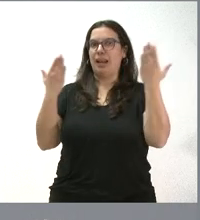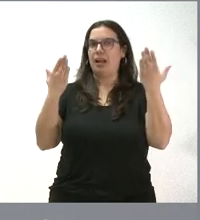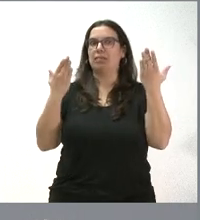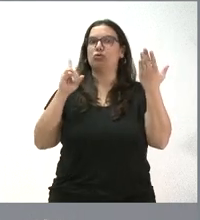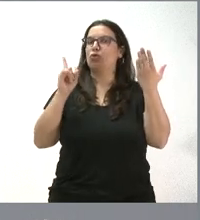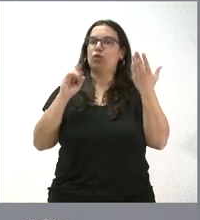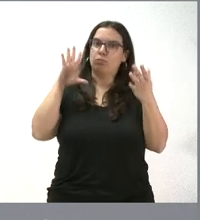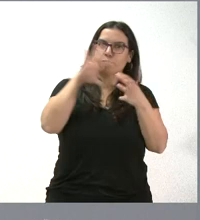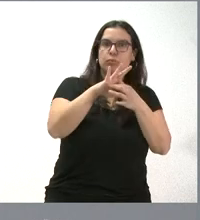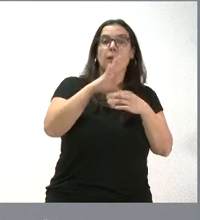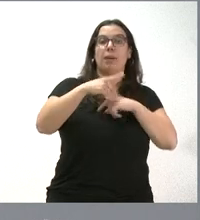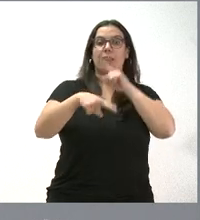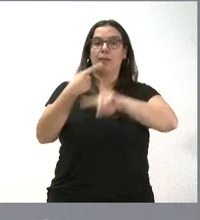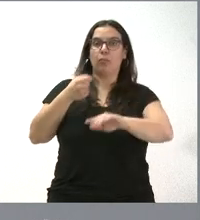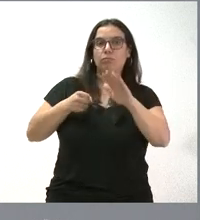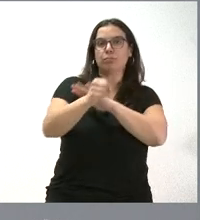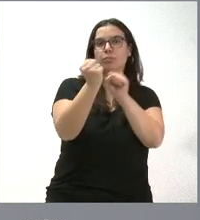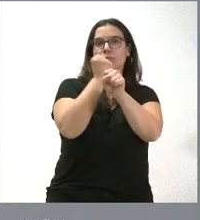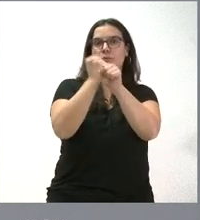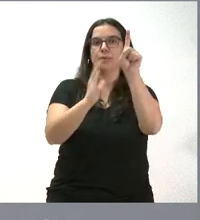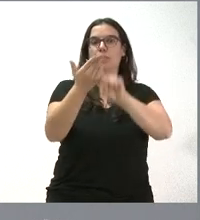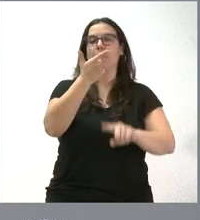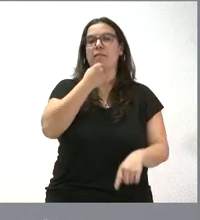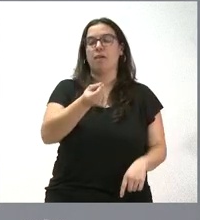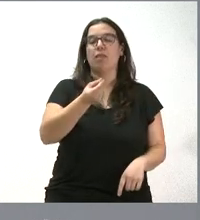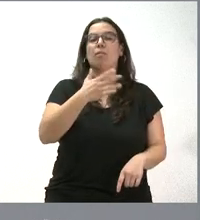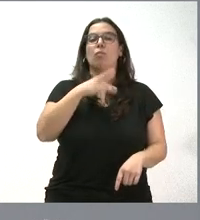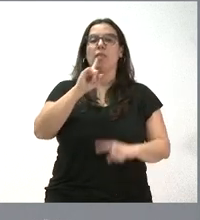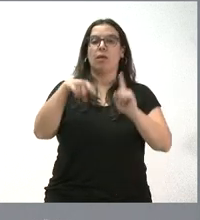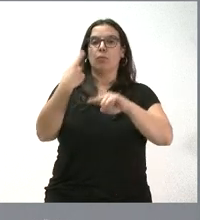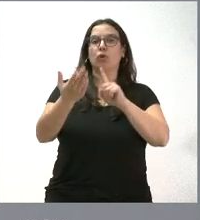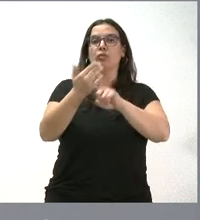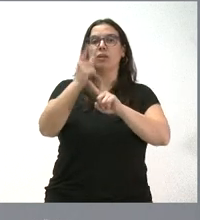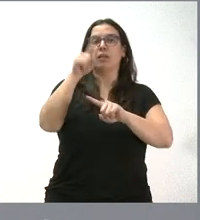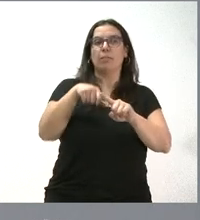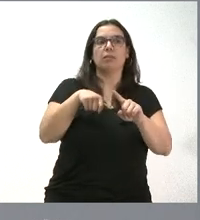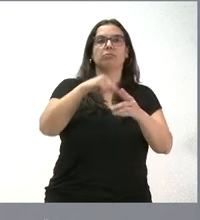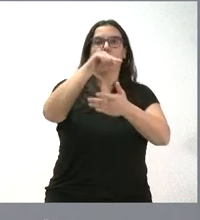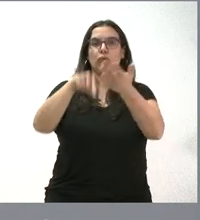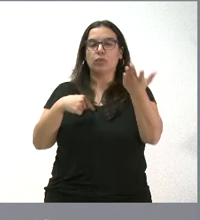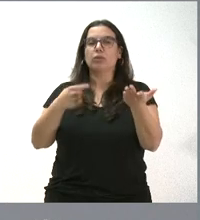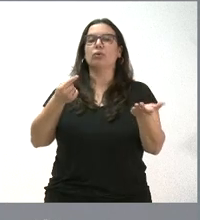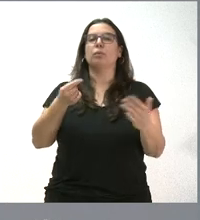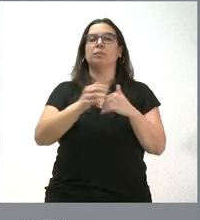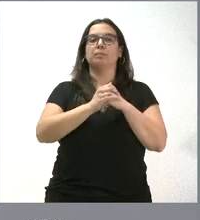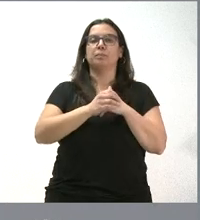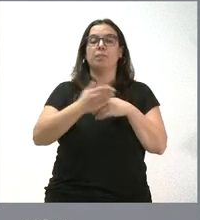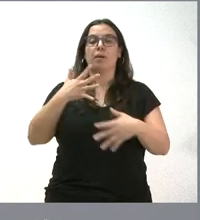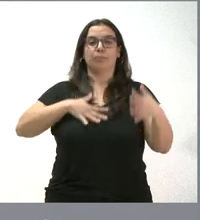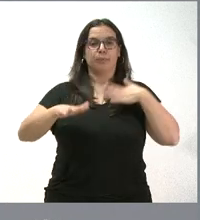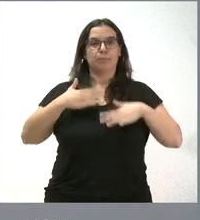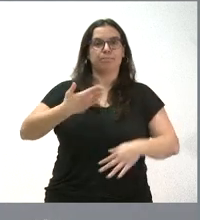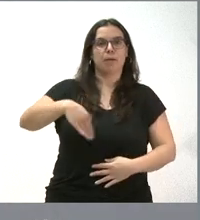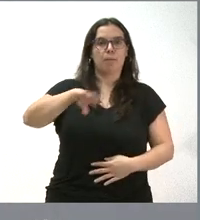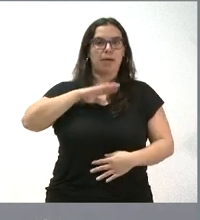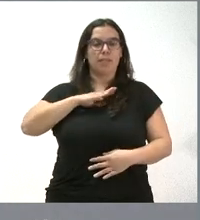mejorar la ampliabilidad de los trabajadores, acceder al mercado de trabajo, aumentar la capacitación del